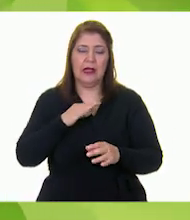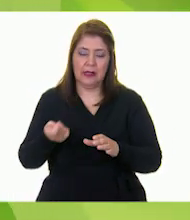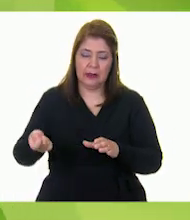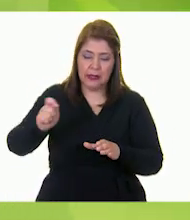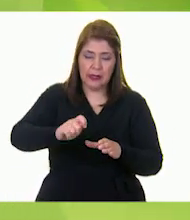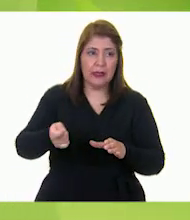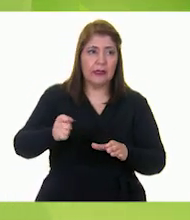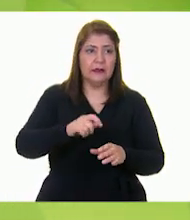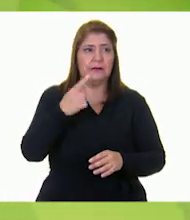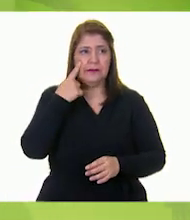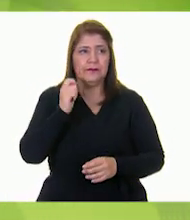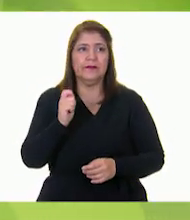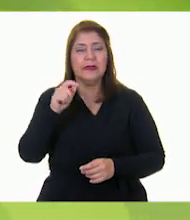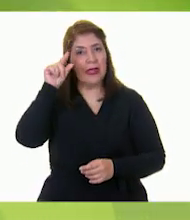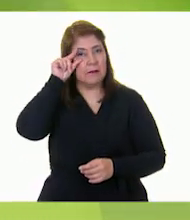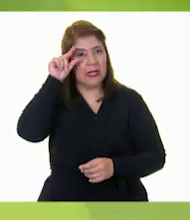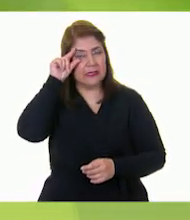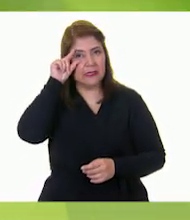las almendras